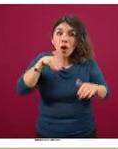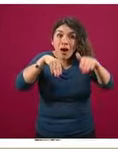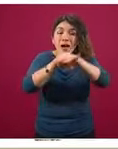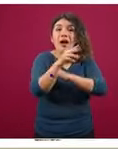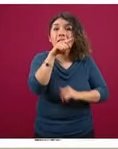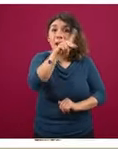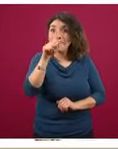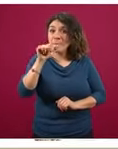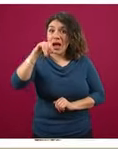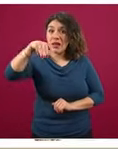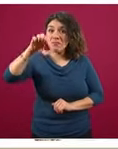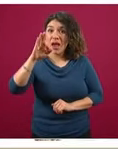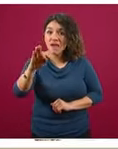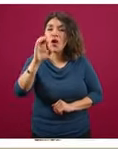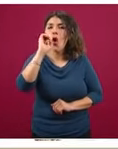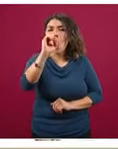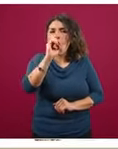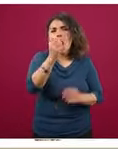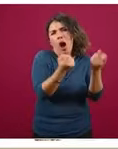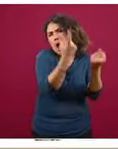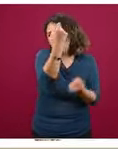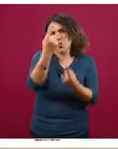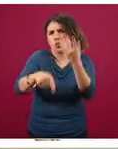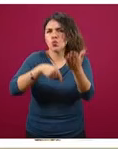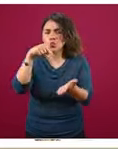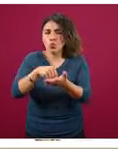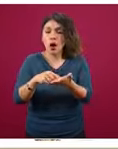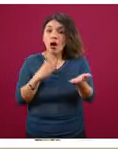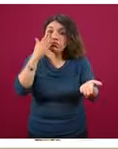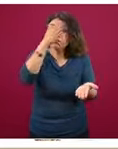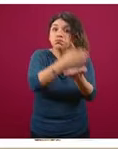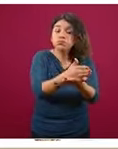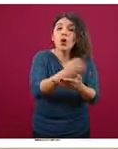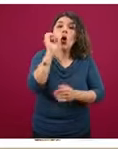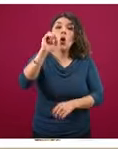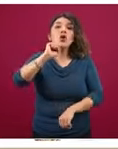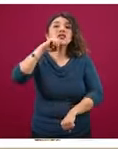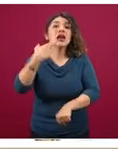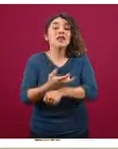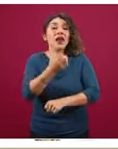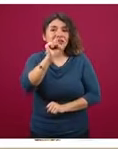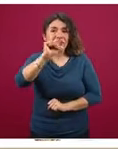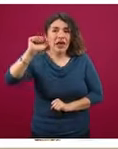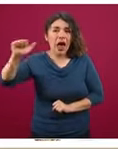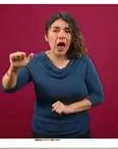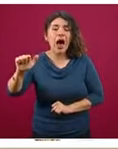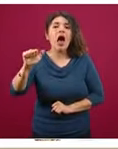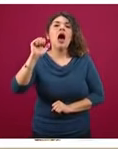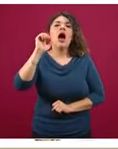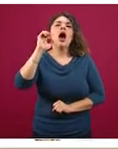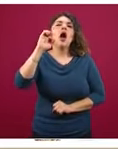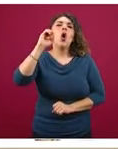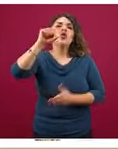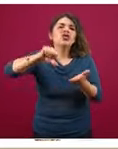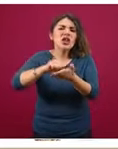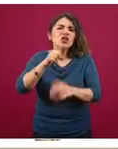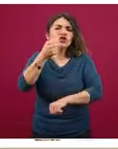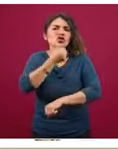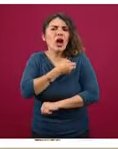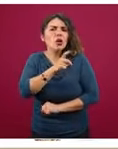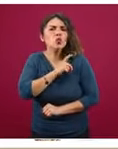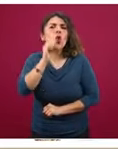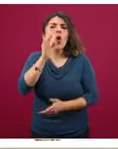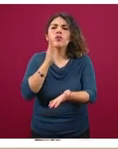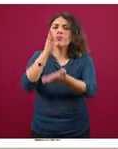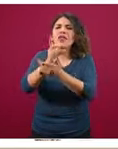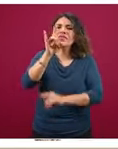PAIMEF o a alguno de los PAIMEF o que llega a la Secretaría de Salud, a algún centro de salud o que llega